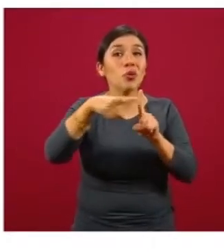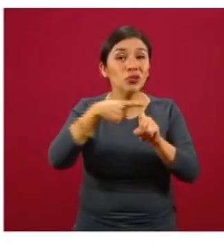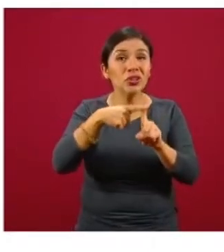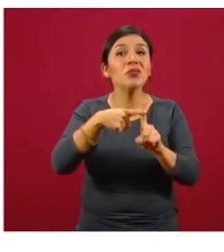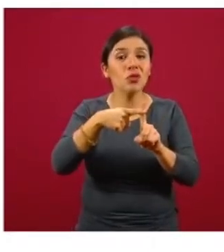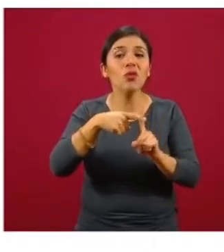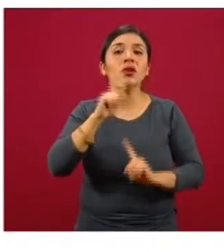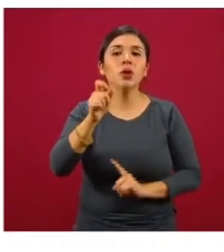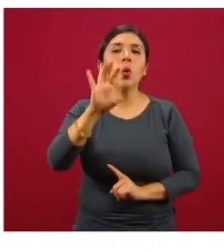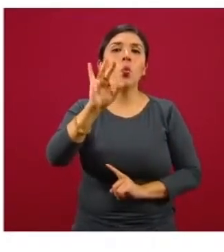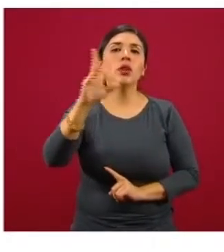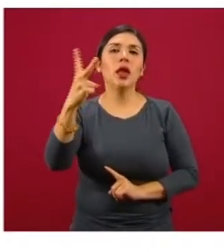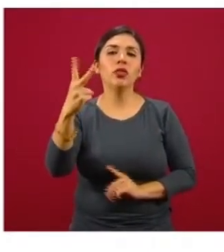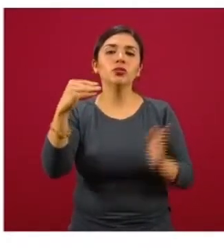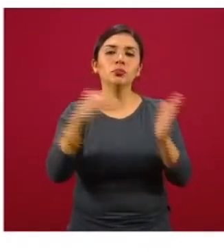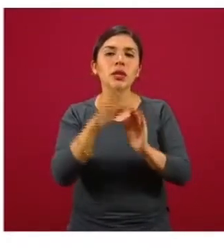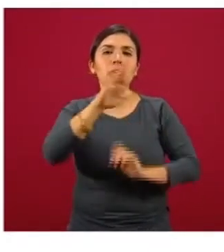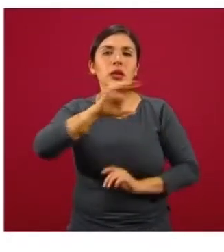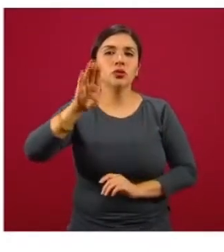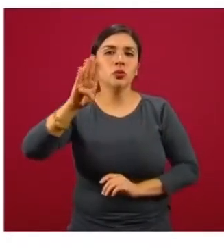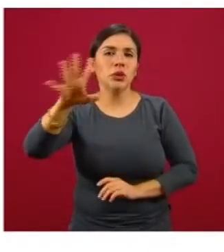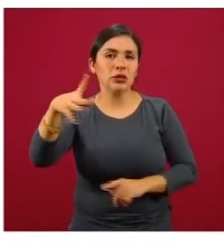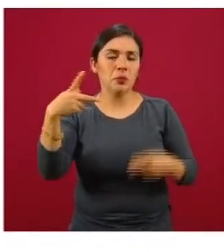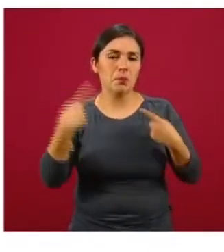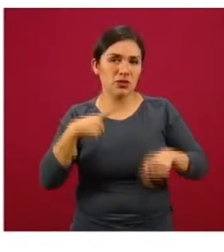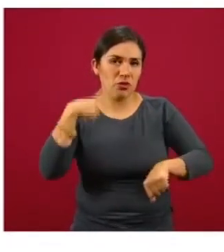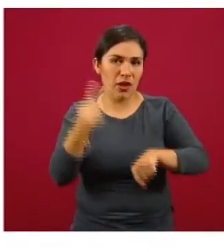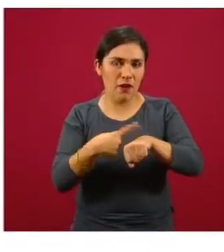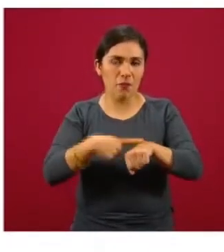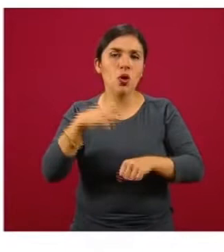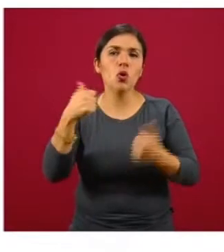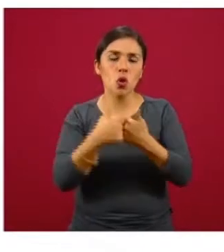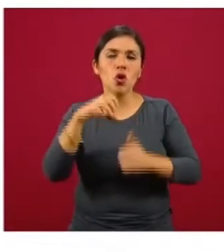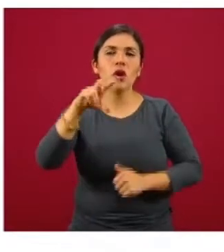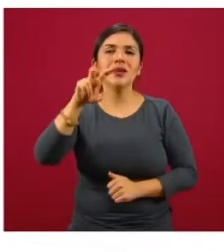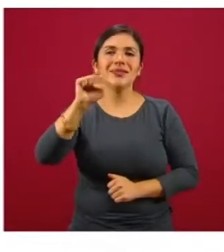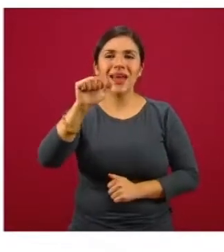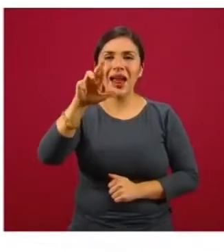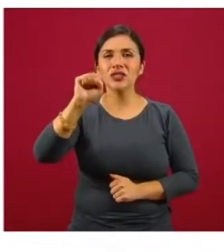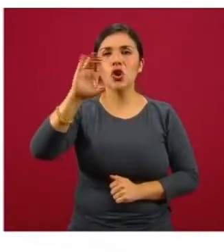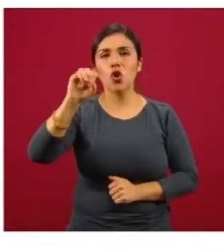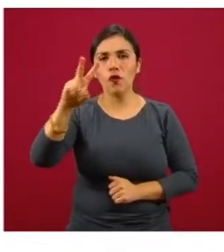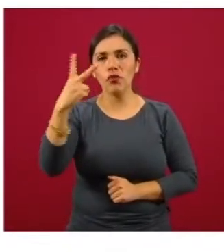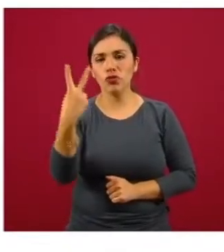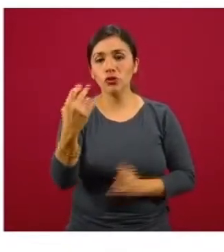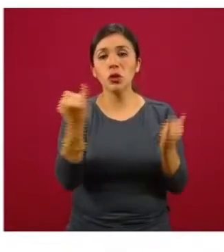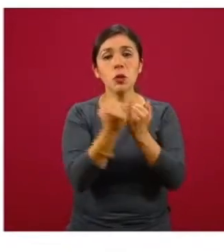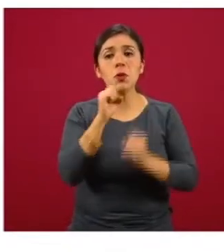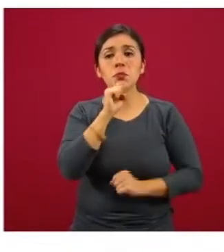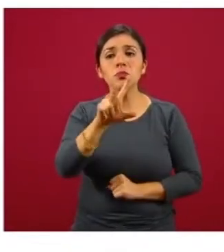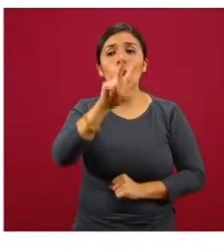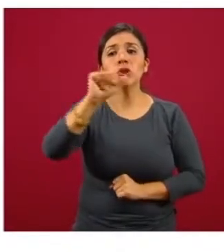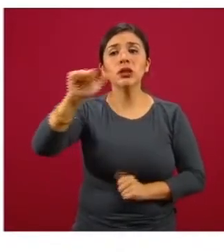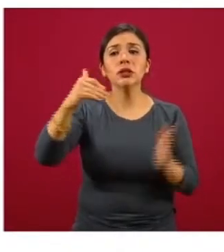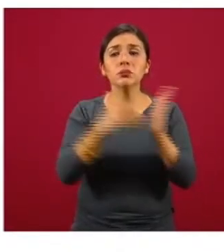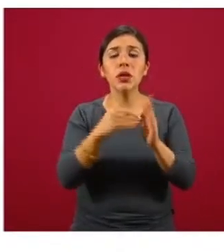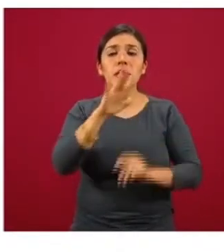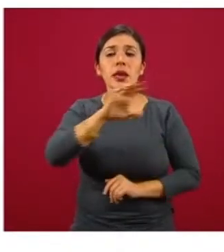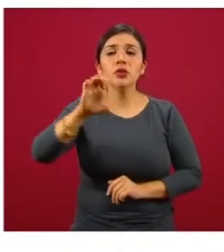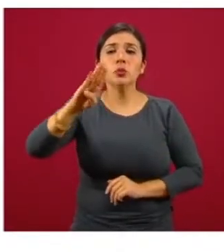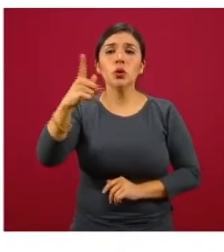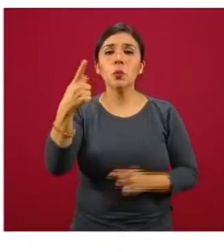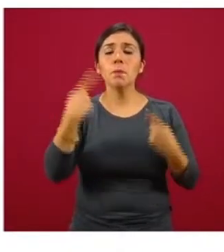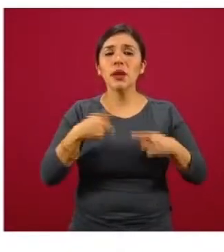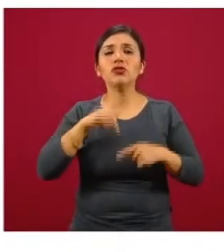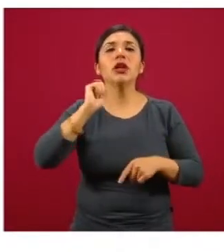dio positiva al virus SARS-CoV-2. Así también, 86.591 personas dieron